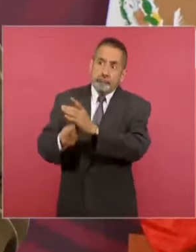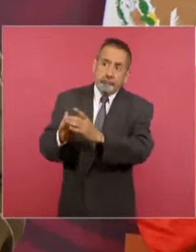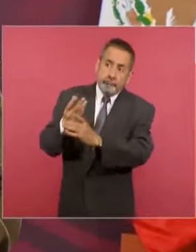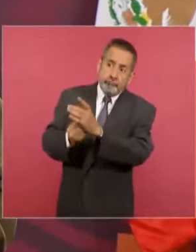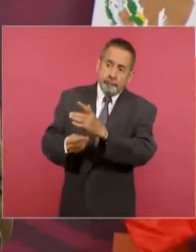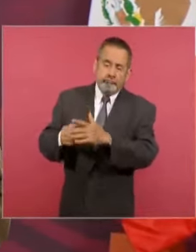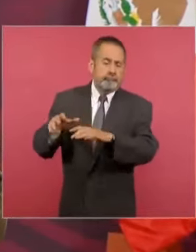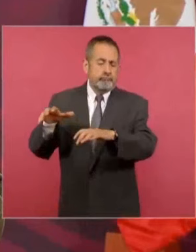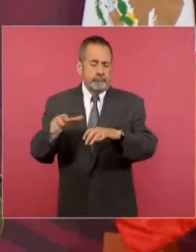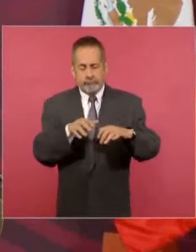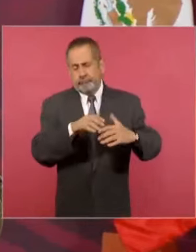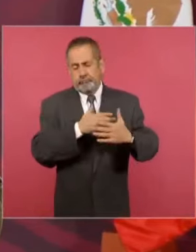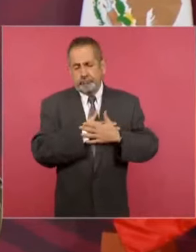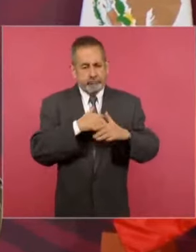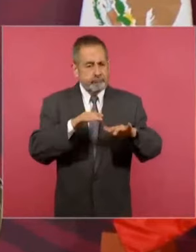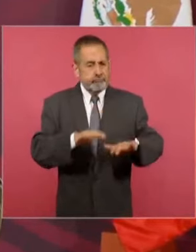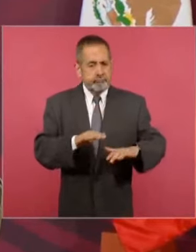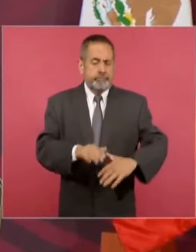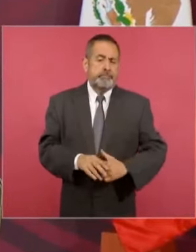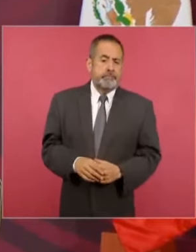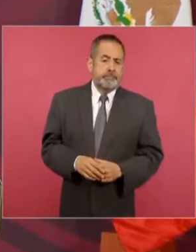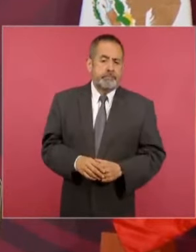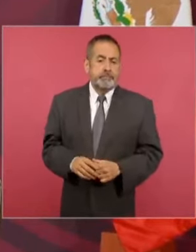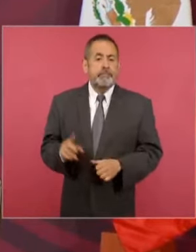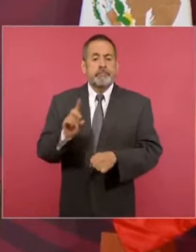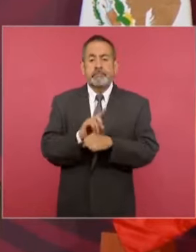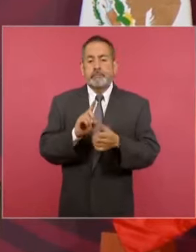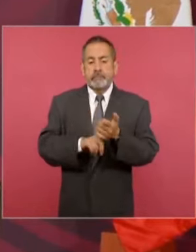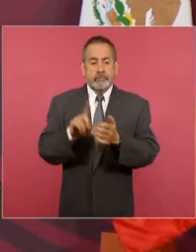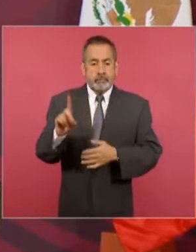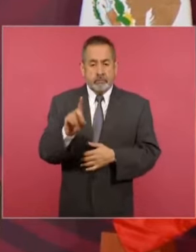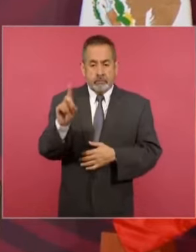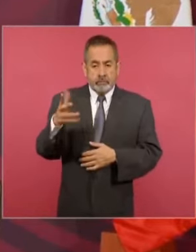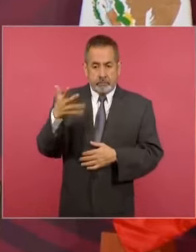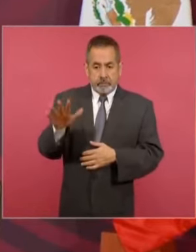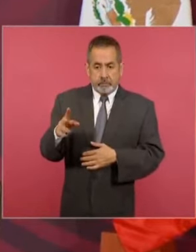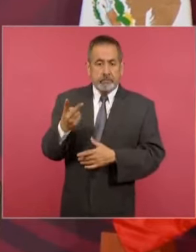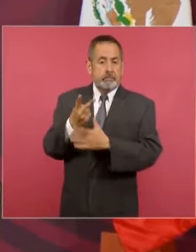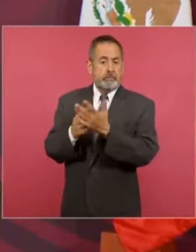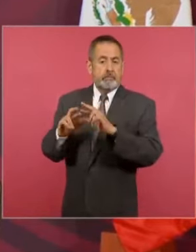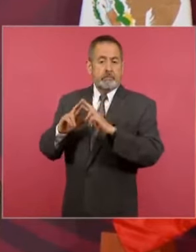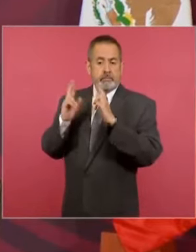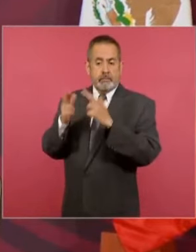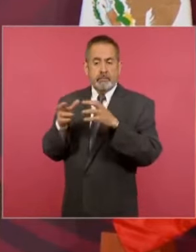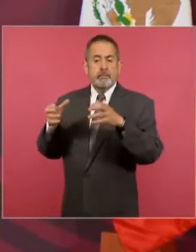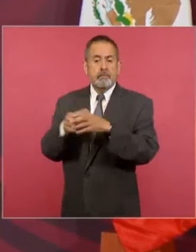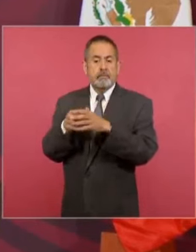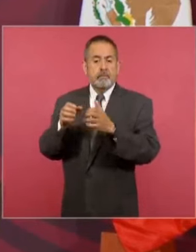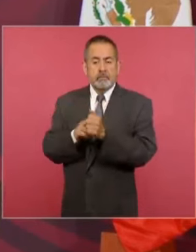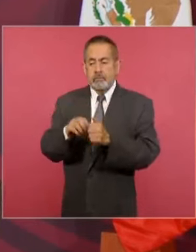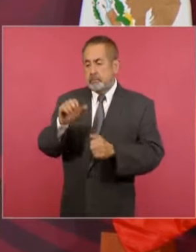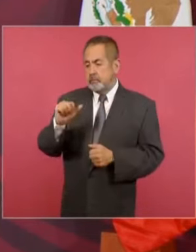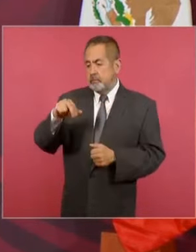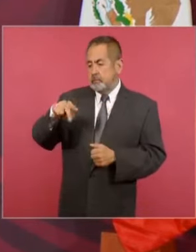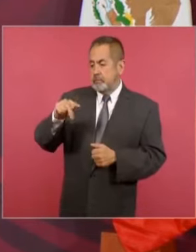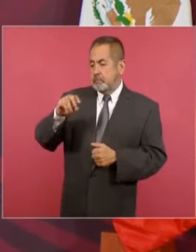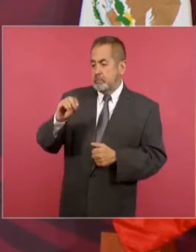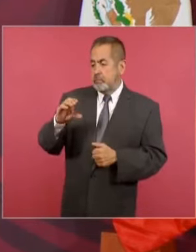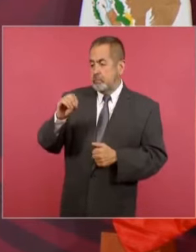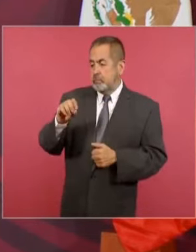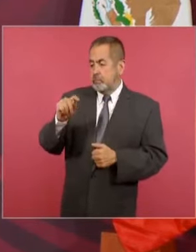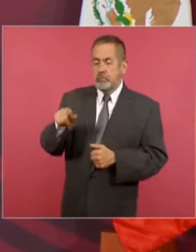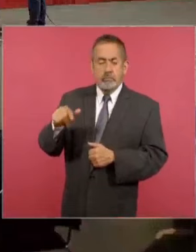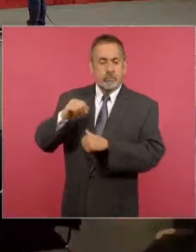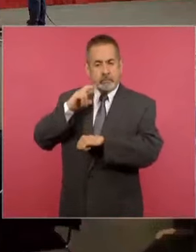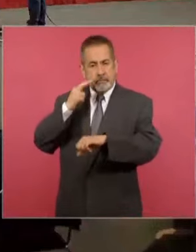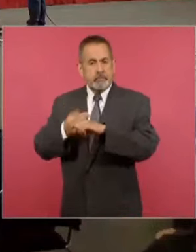Hubo el domingo 10 actividades, una reunión bilateral con Antonio Costa, primer ministro de